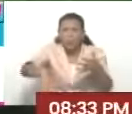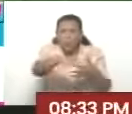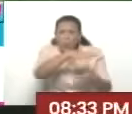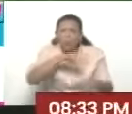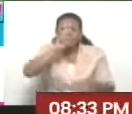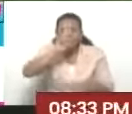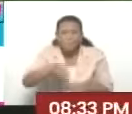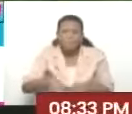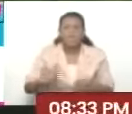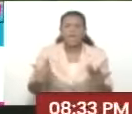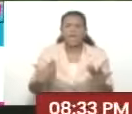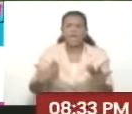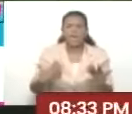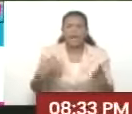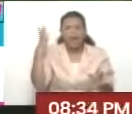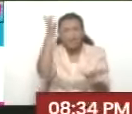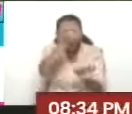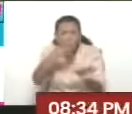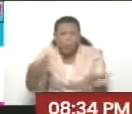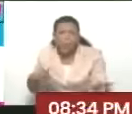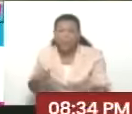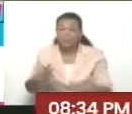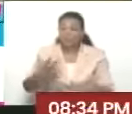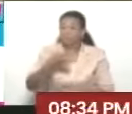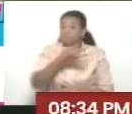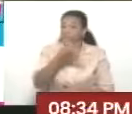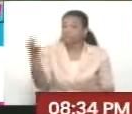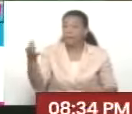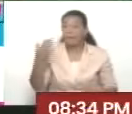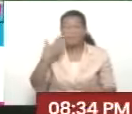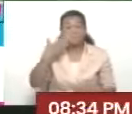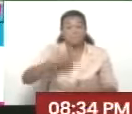Un avión gigantesco, moderno, súper moderno.